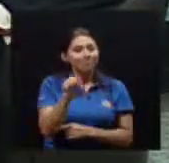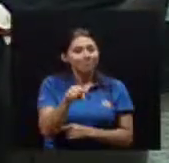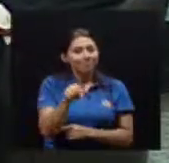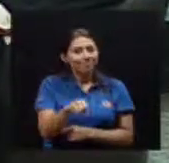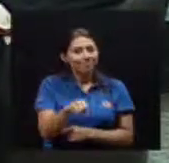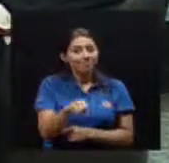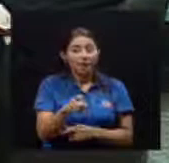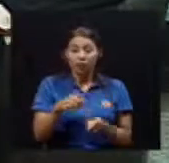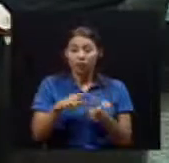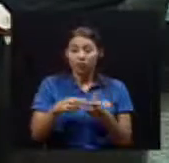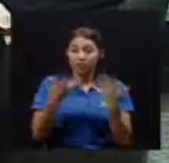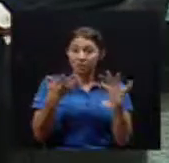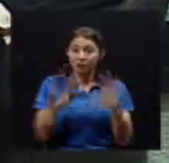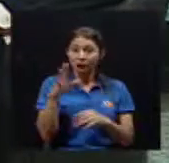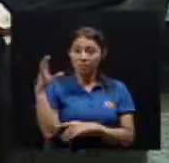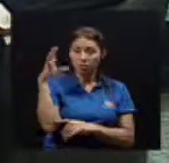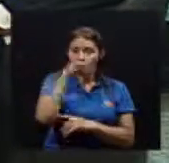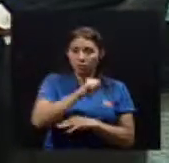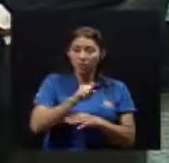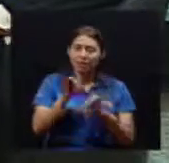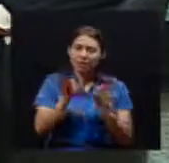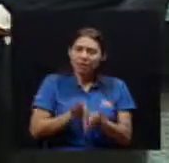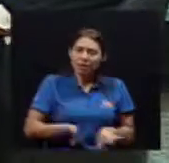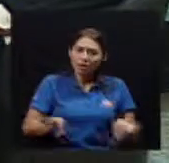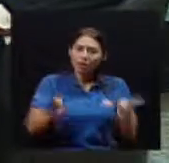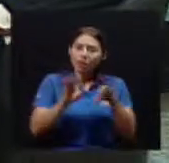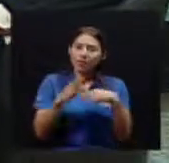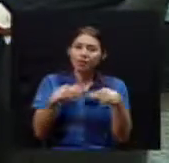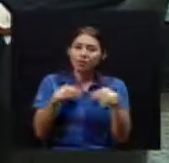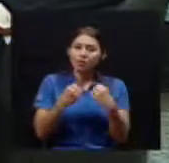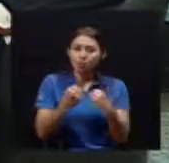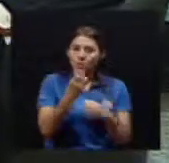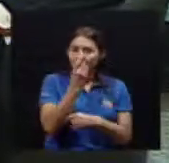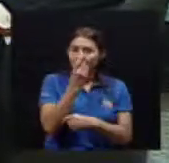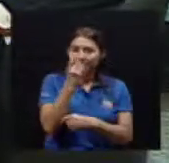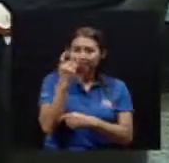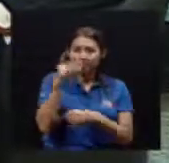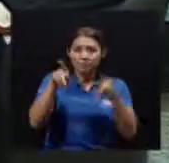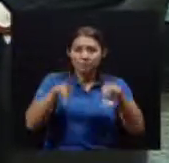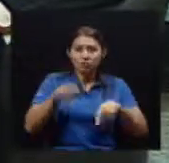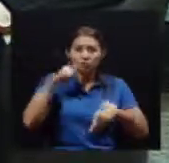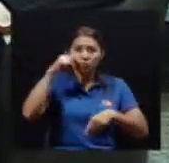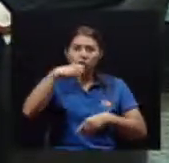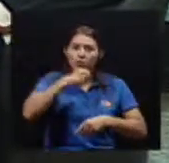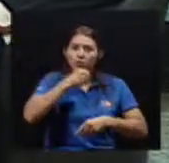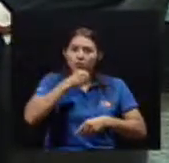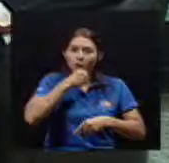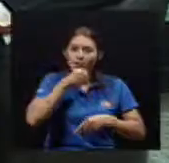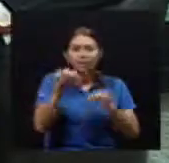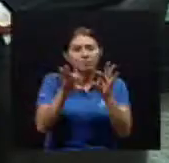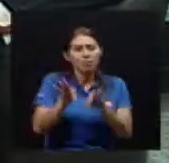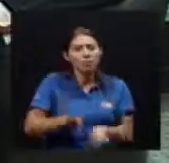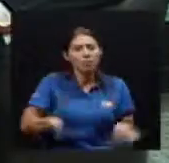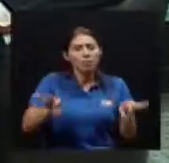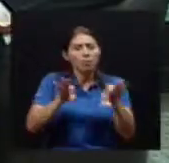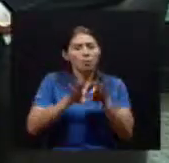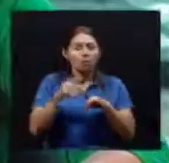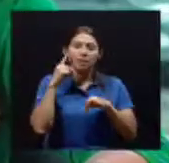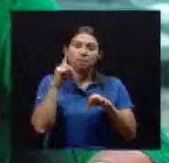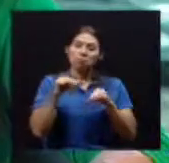su condición de salud Y su vida Estado, digamos De bienestar Doctor, hay especialistas En